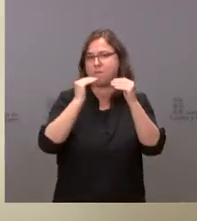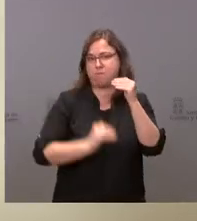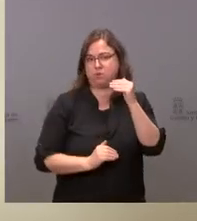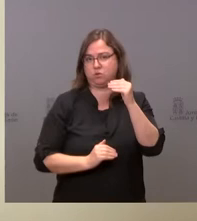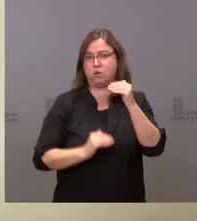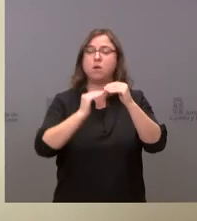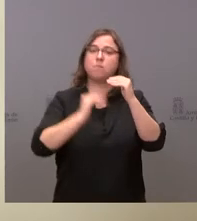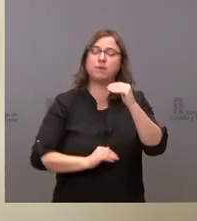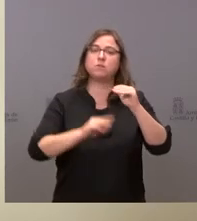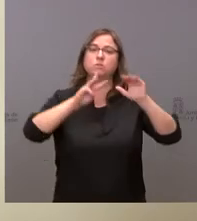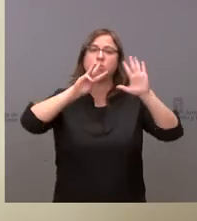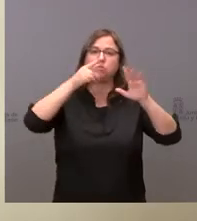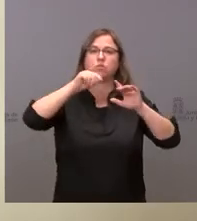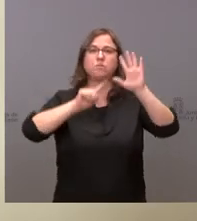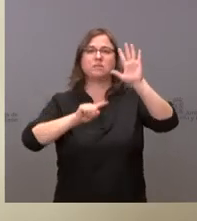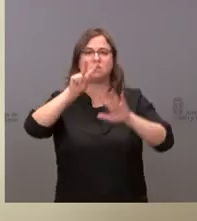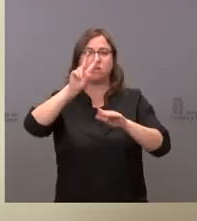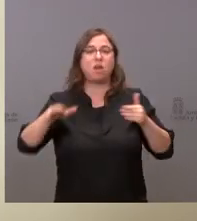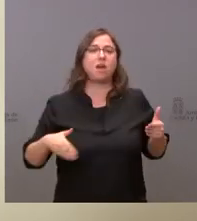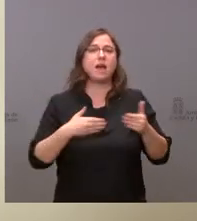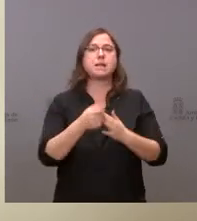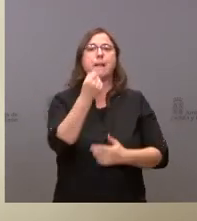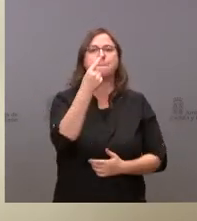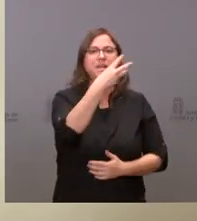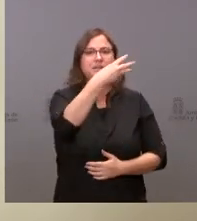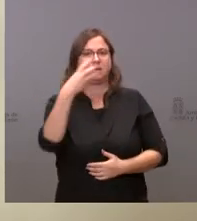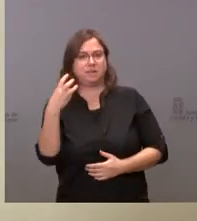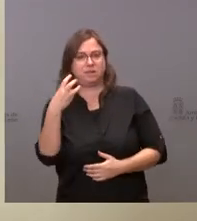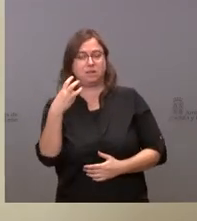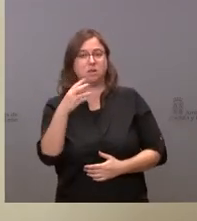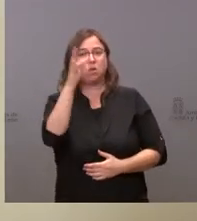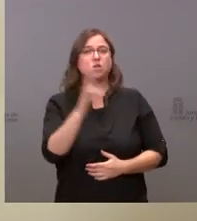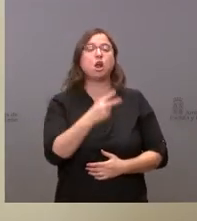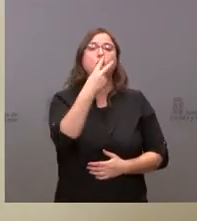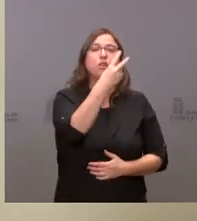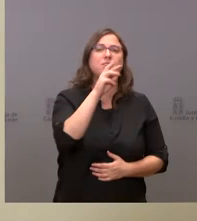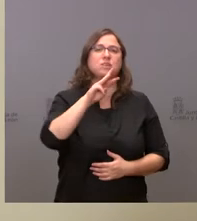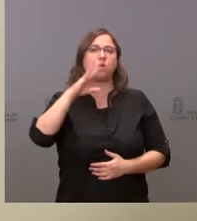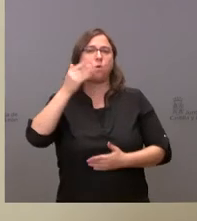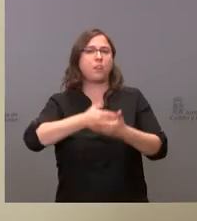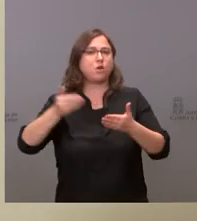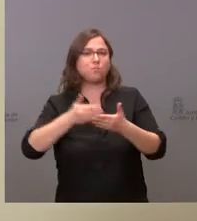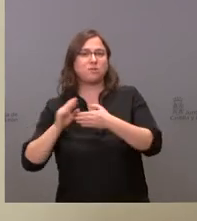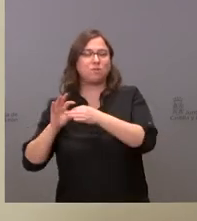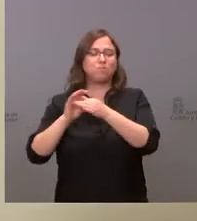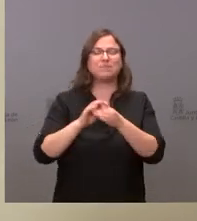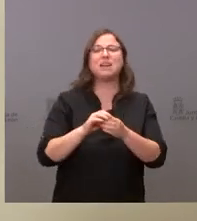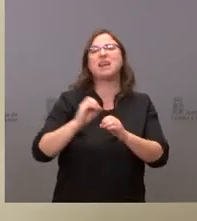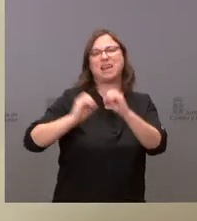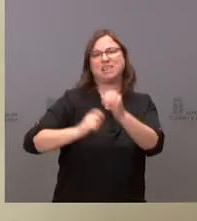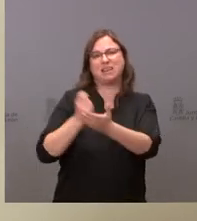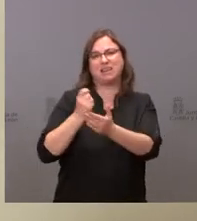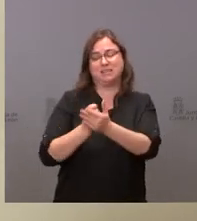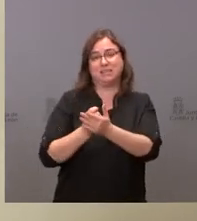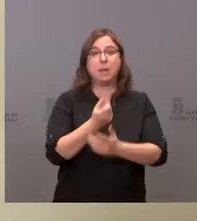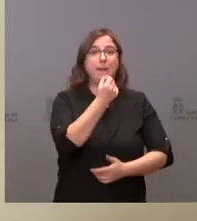,62 hasta los 1.300, 224 millones en pago de intereses, 1.075